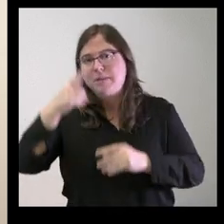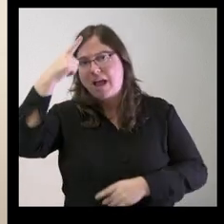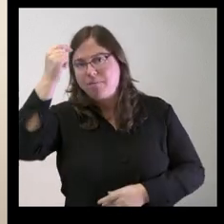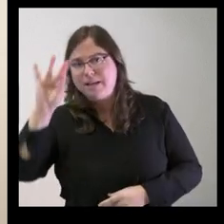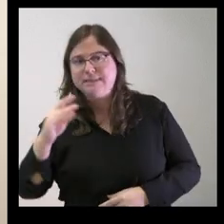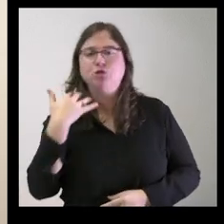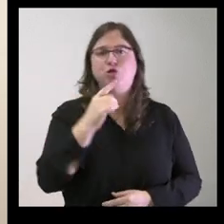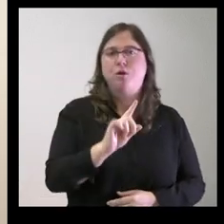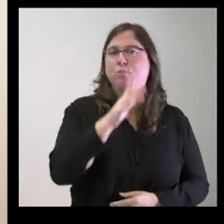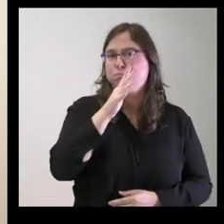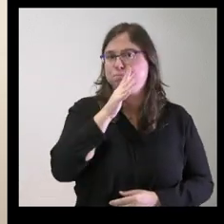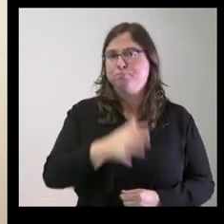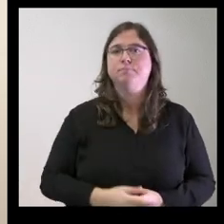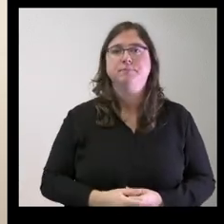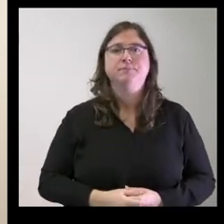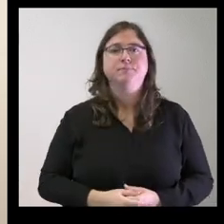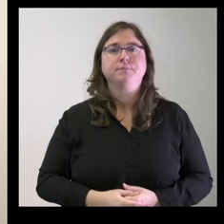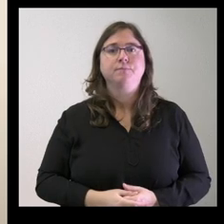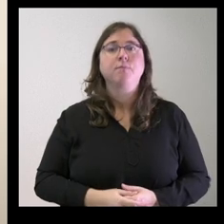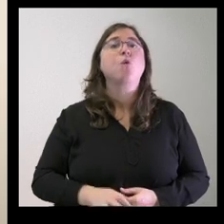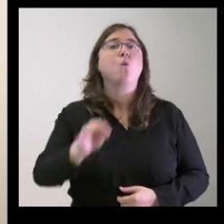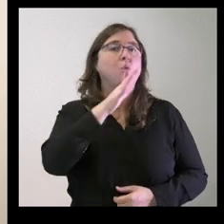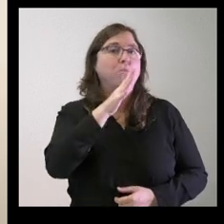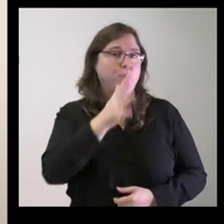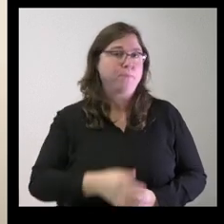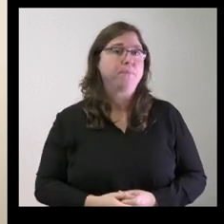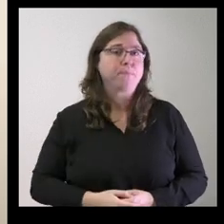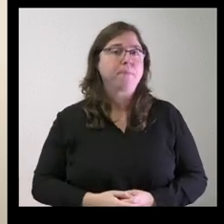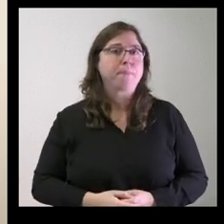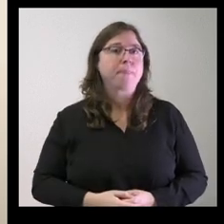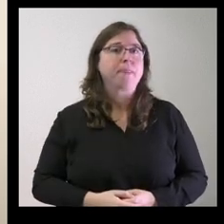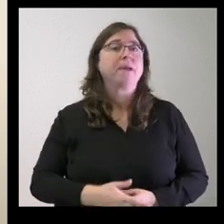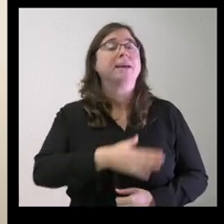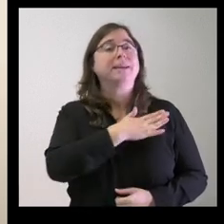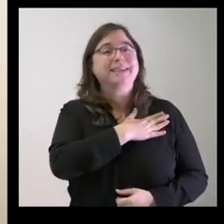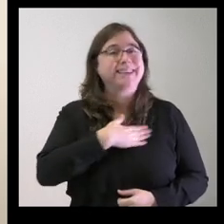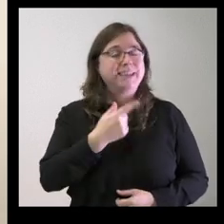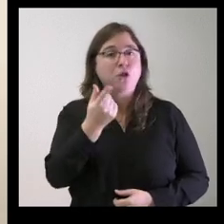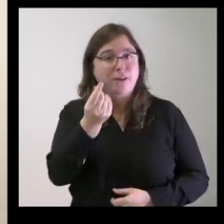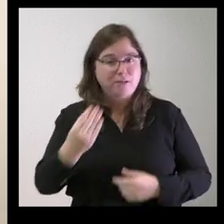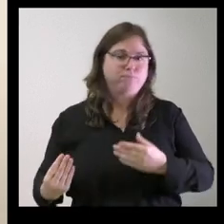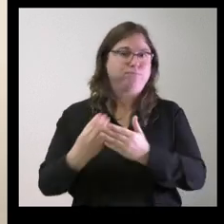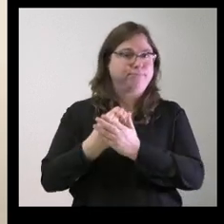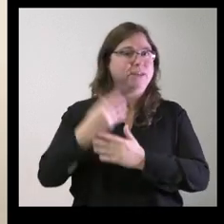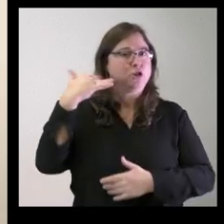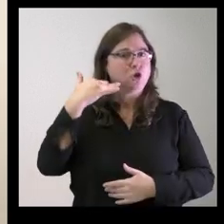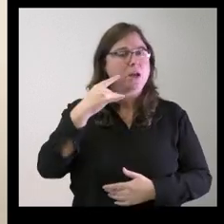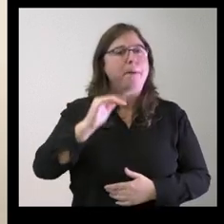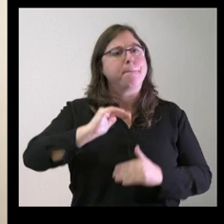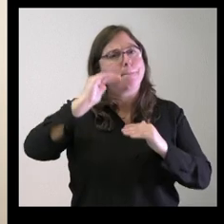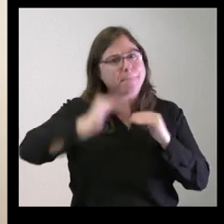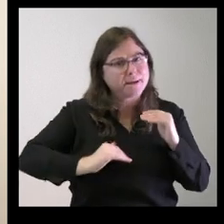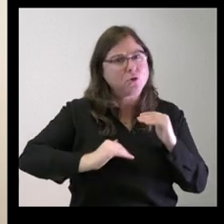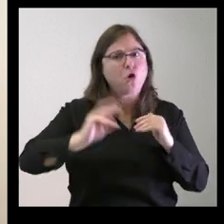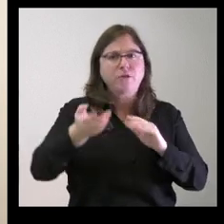que la de Soria o cuál es la causa también la inversión en Soria sube menos que en otras provincias en